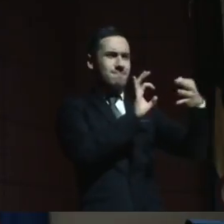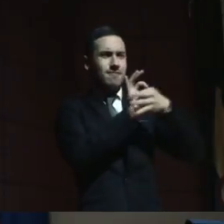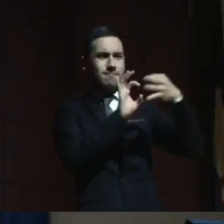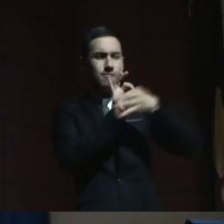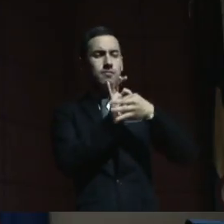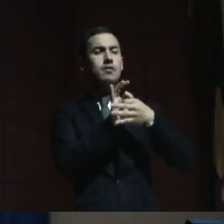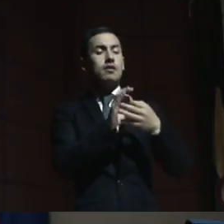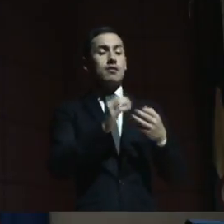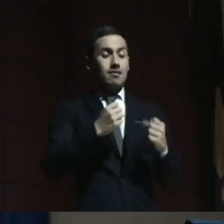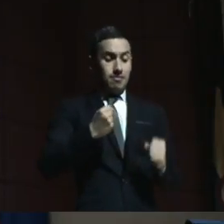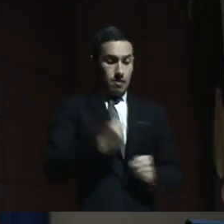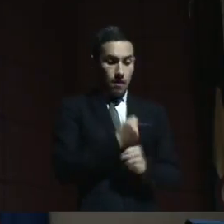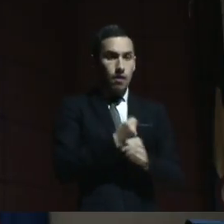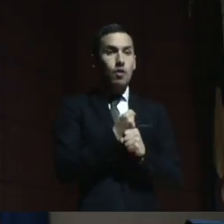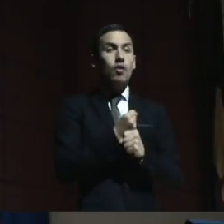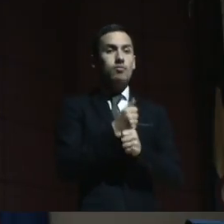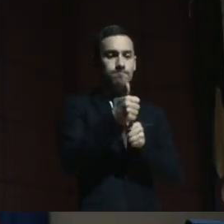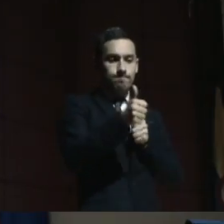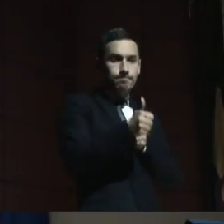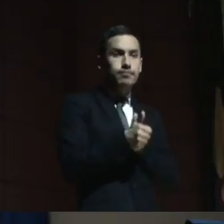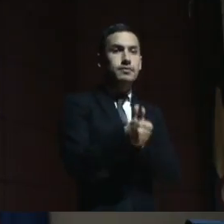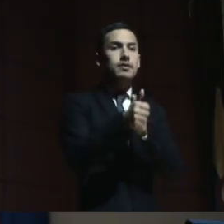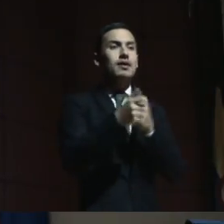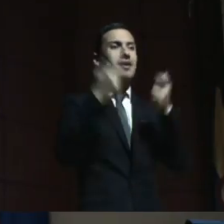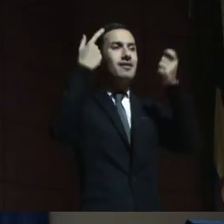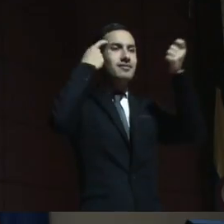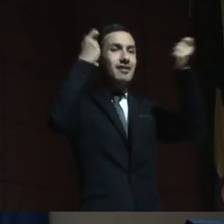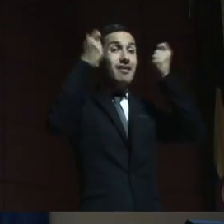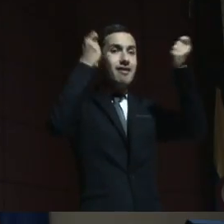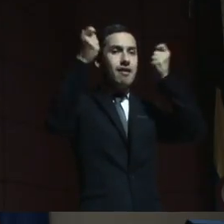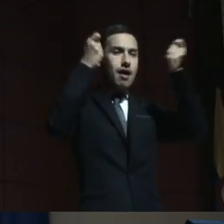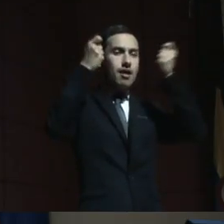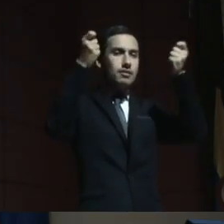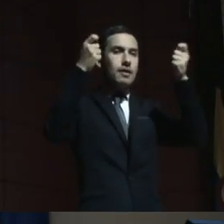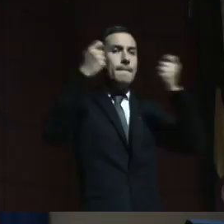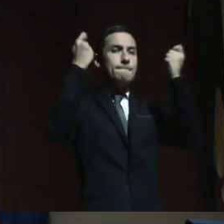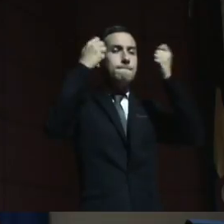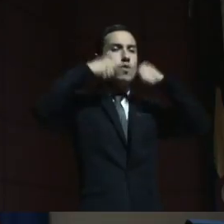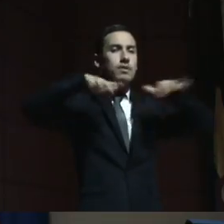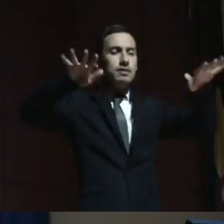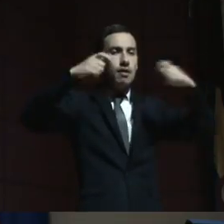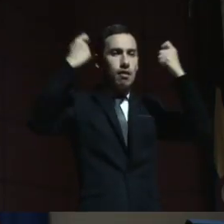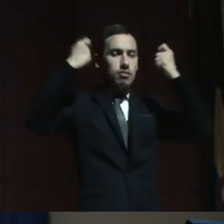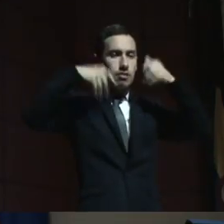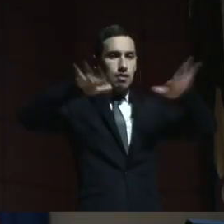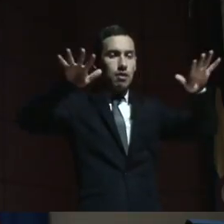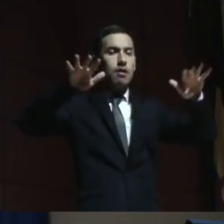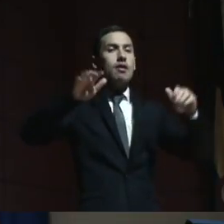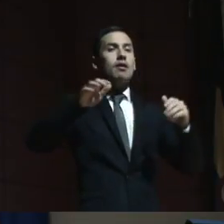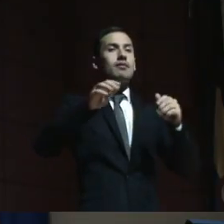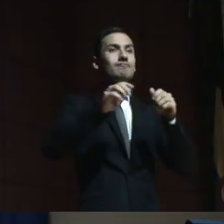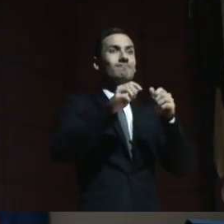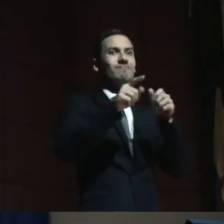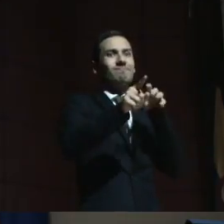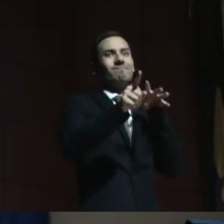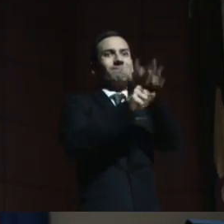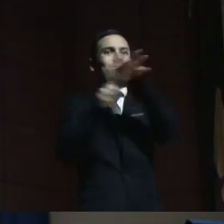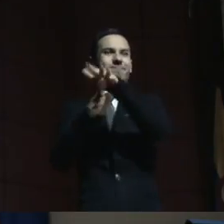que va a tener que ser acompañado por estrategias publicitarias que le ganen a Teletón.